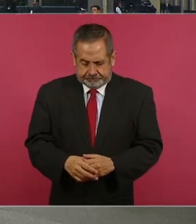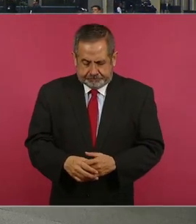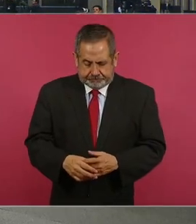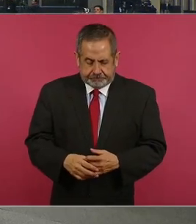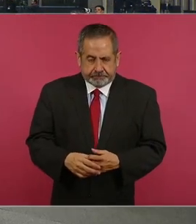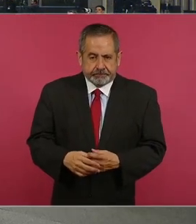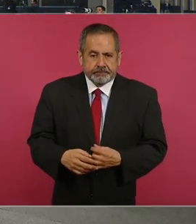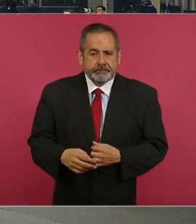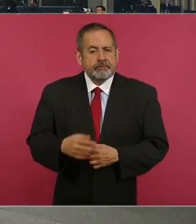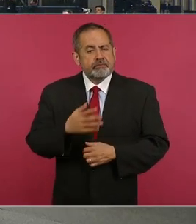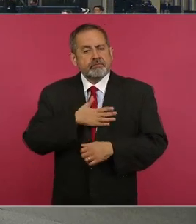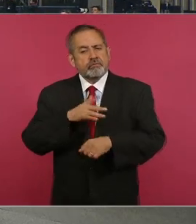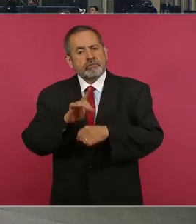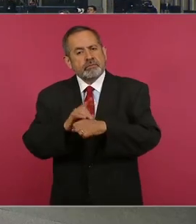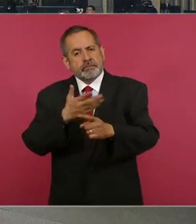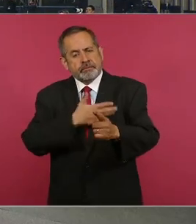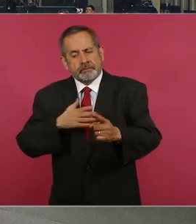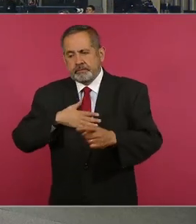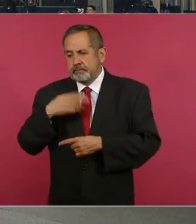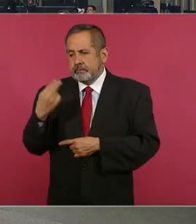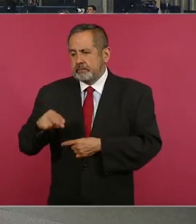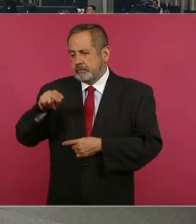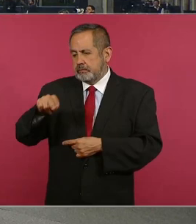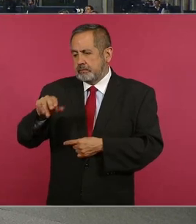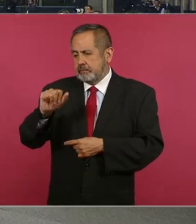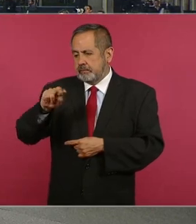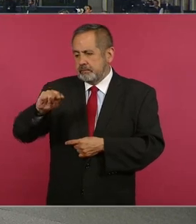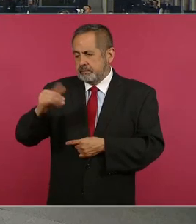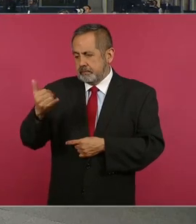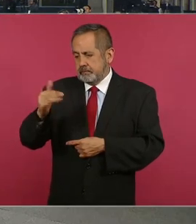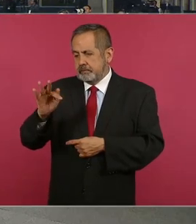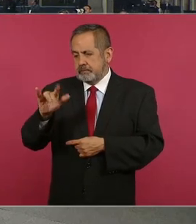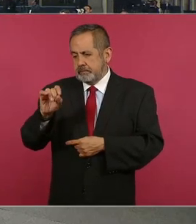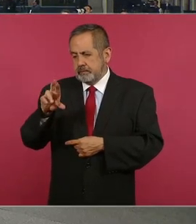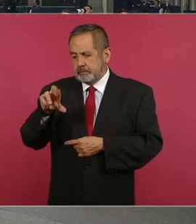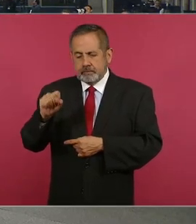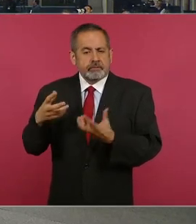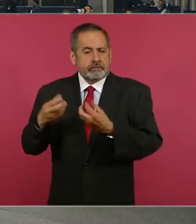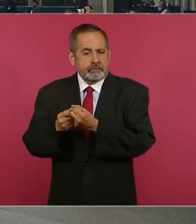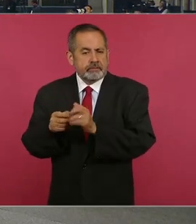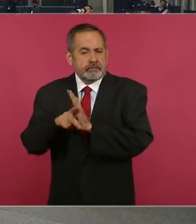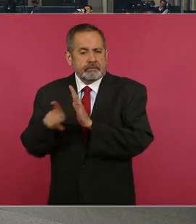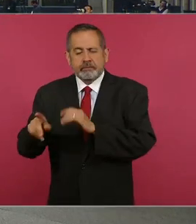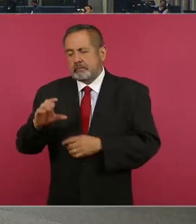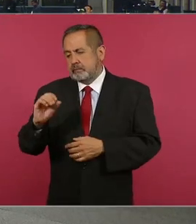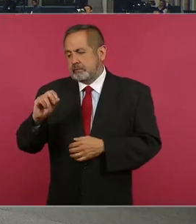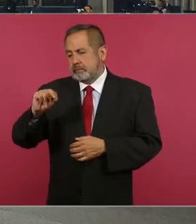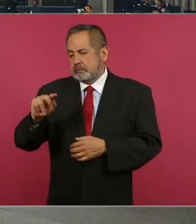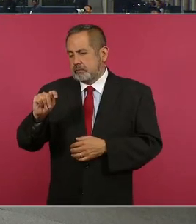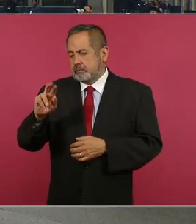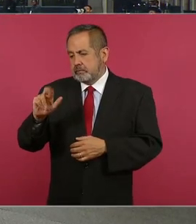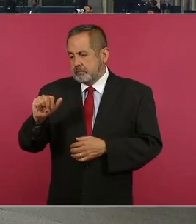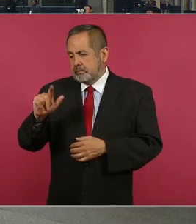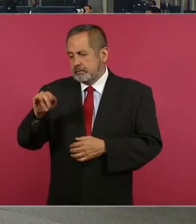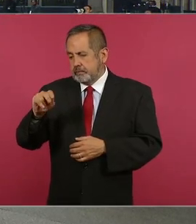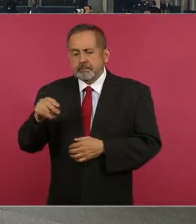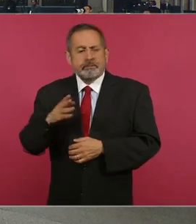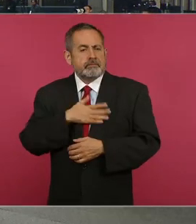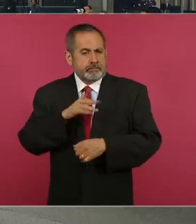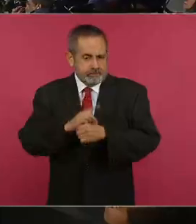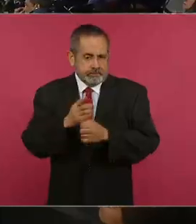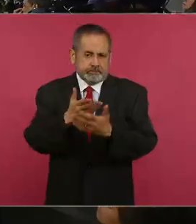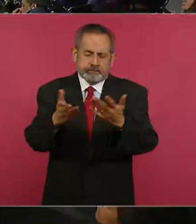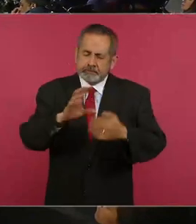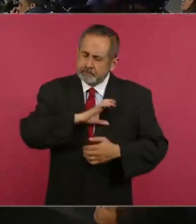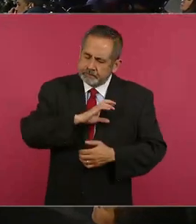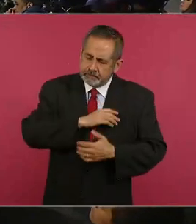Buenos días, presidente. Nancy Flores, de la revista Contralínea. Buenos días a todas y a todos. Tenemos, por supuesto, nuestra solidaridad con el